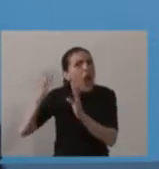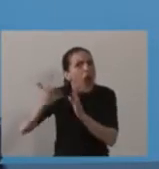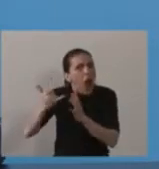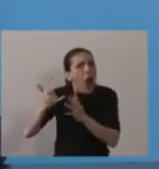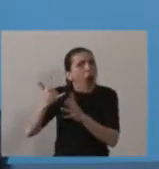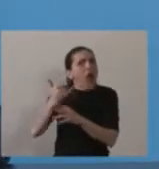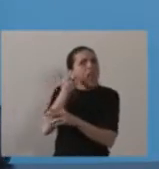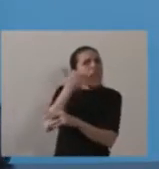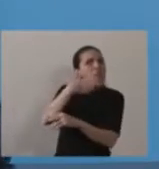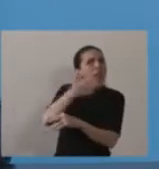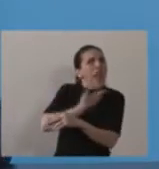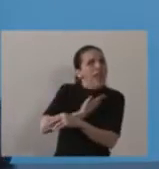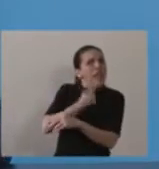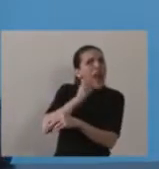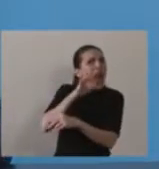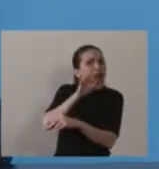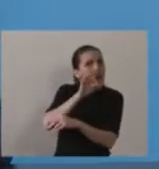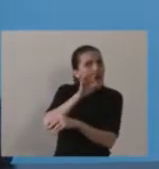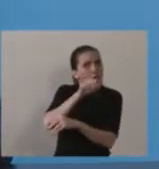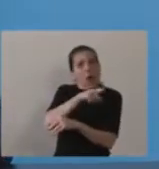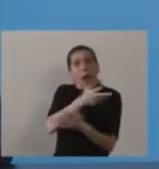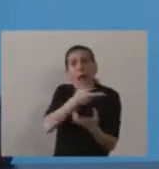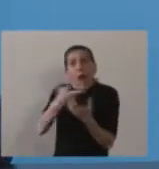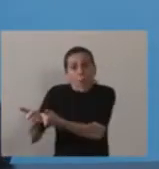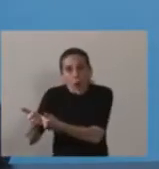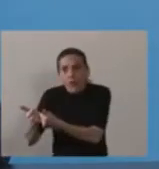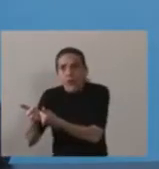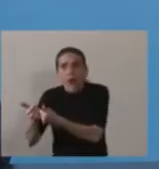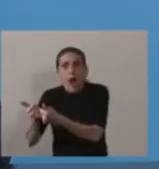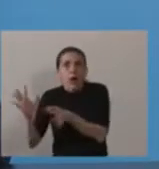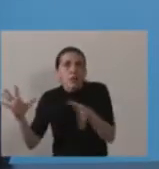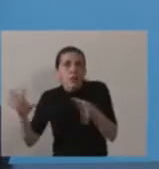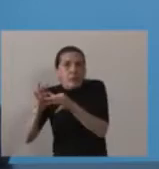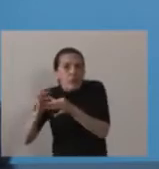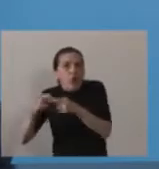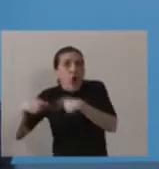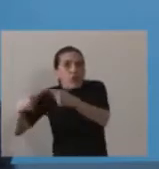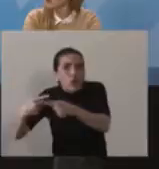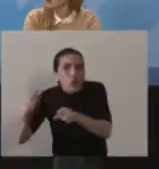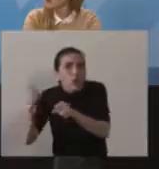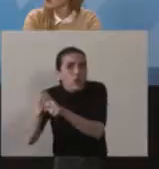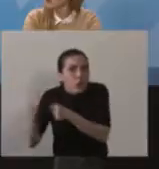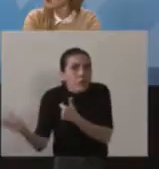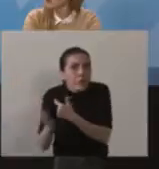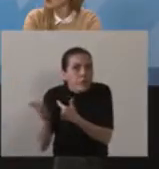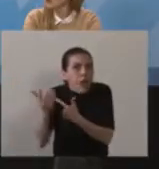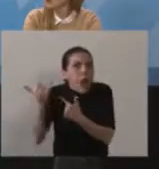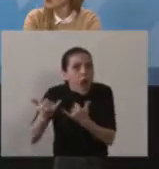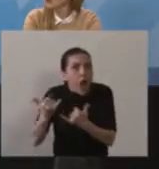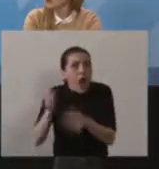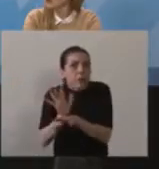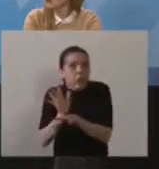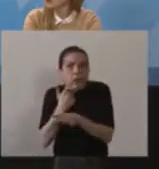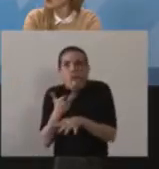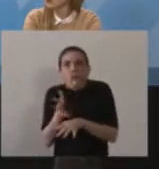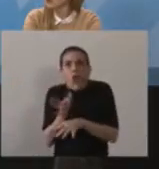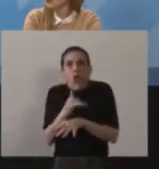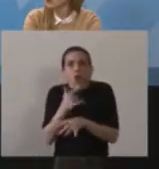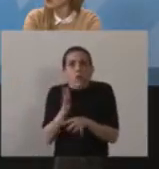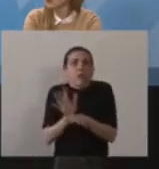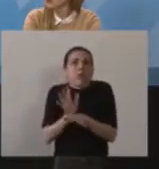YPF Agro, que tenga al frente de la gestión cotidiana a un experto